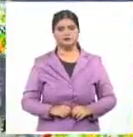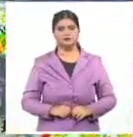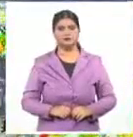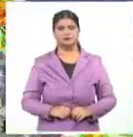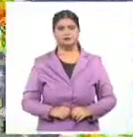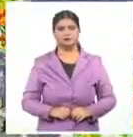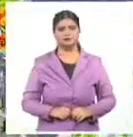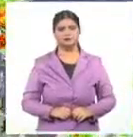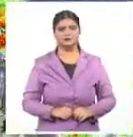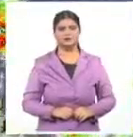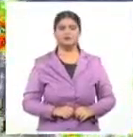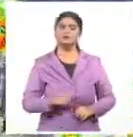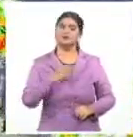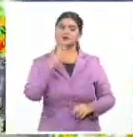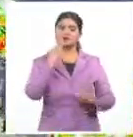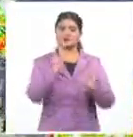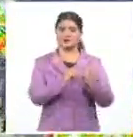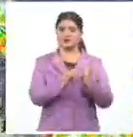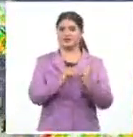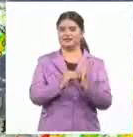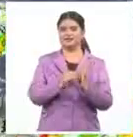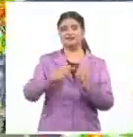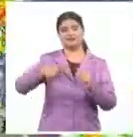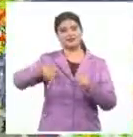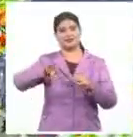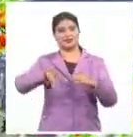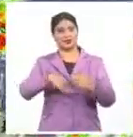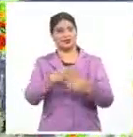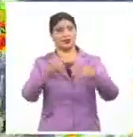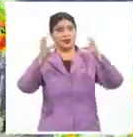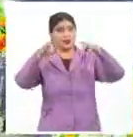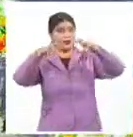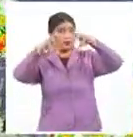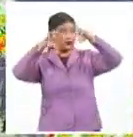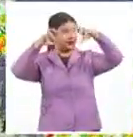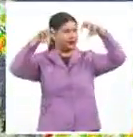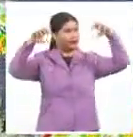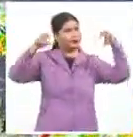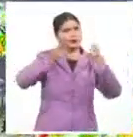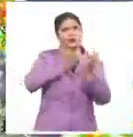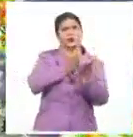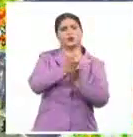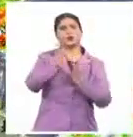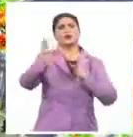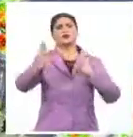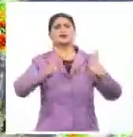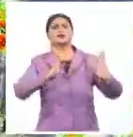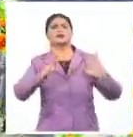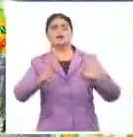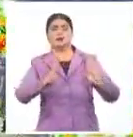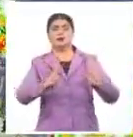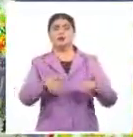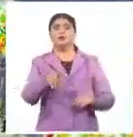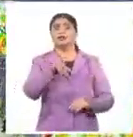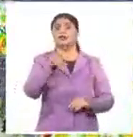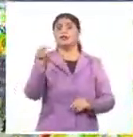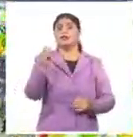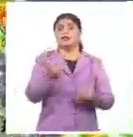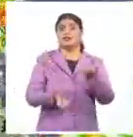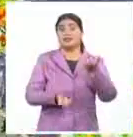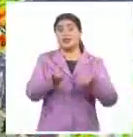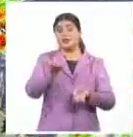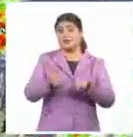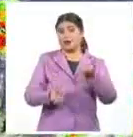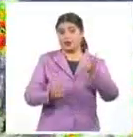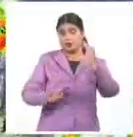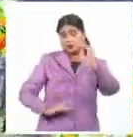Hola que tal, muy buenas tardes, ha continuado lloviendo principalmente en el centro del país y el fuego tiene 7 pluviómetros con registro por encima de